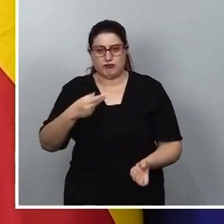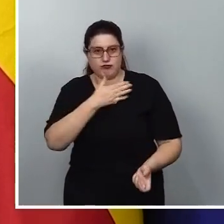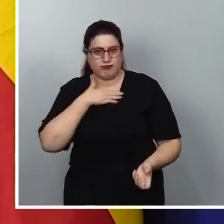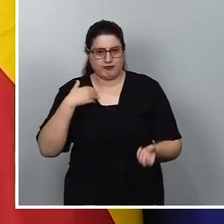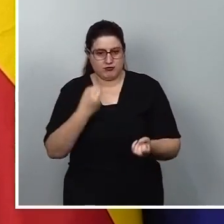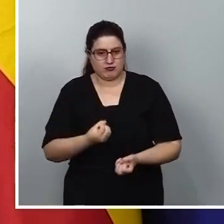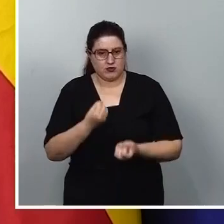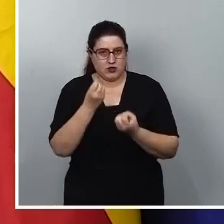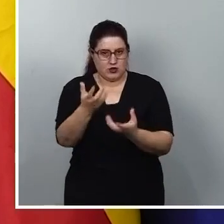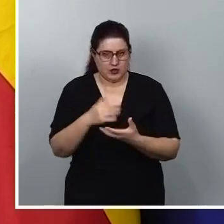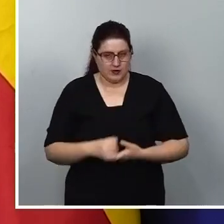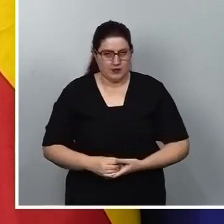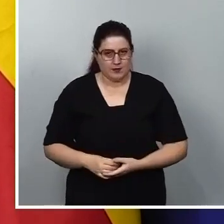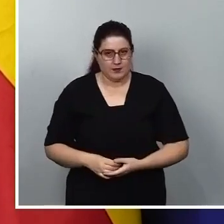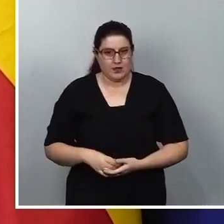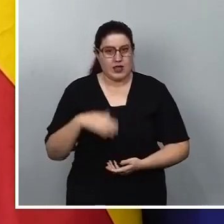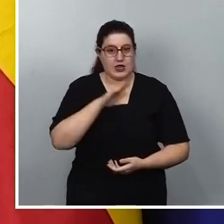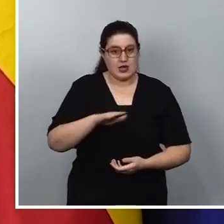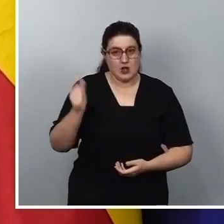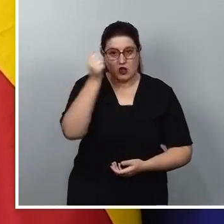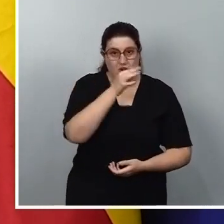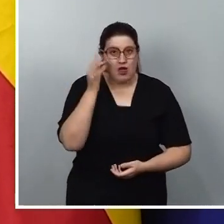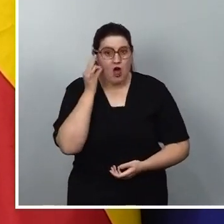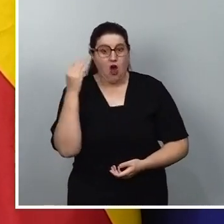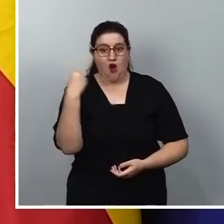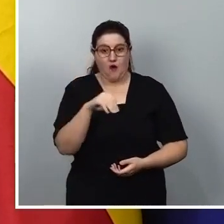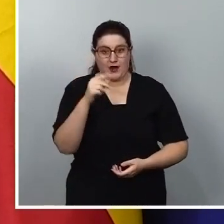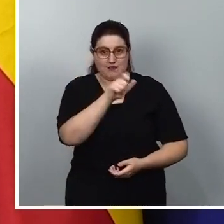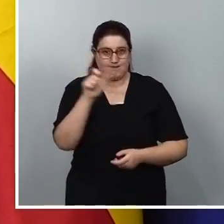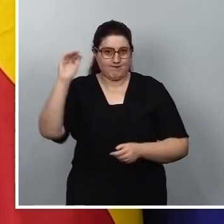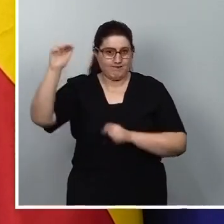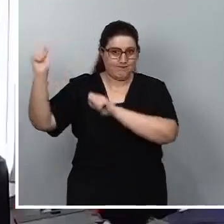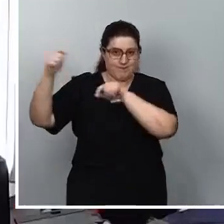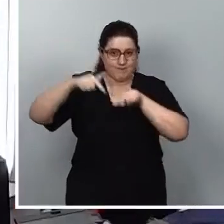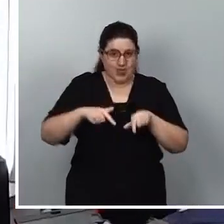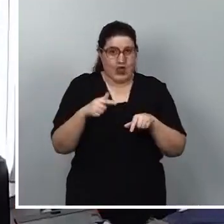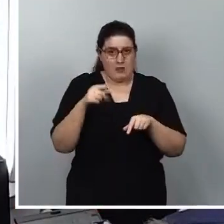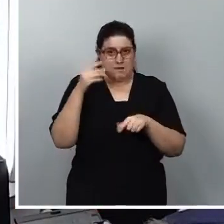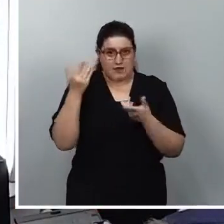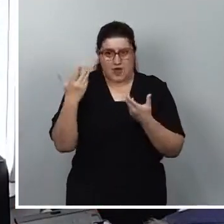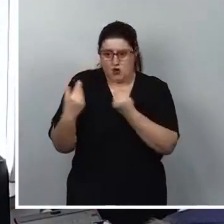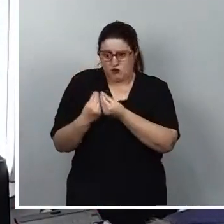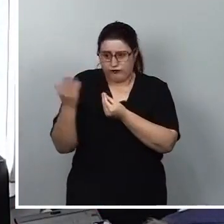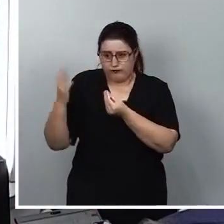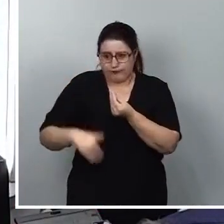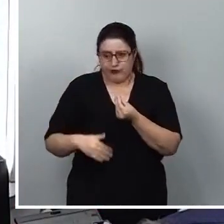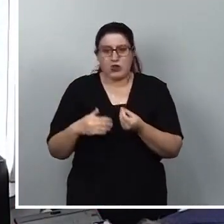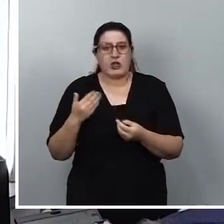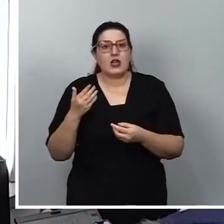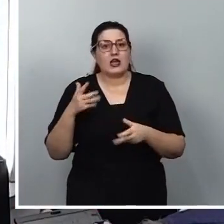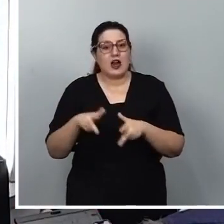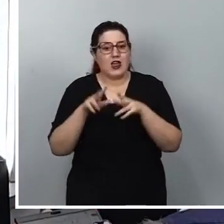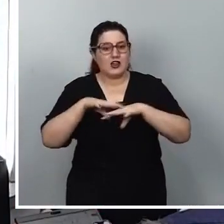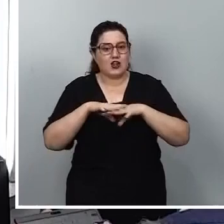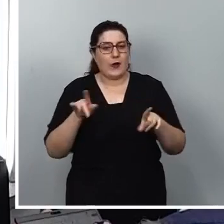Los niños y las niñas y los jóvenes migrantes no acompañados son presentados en las principales redes sociales